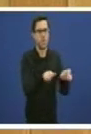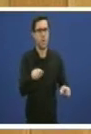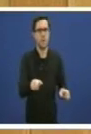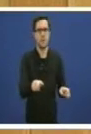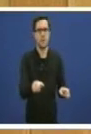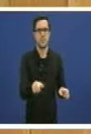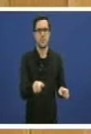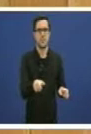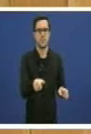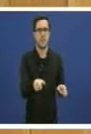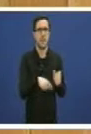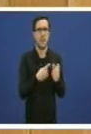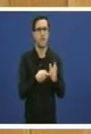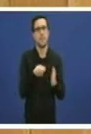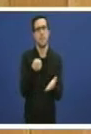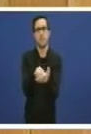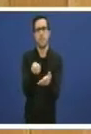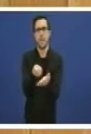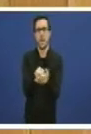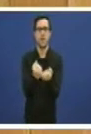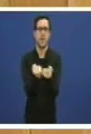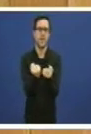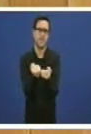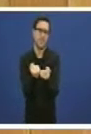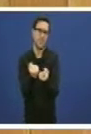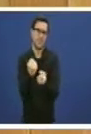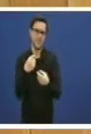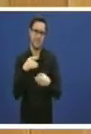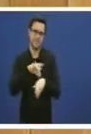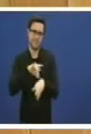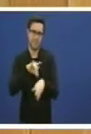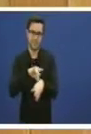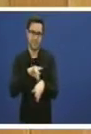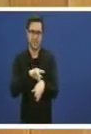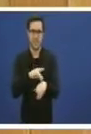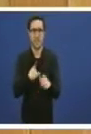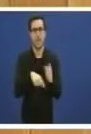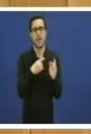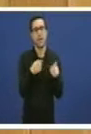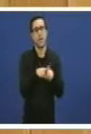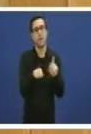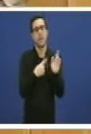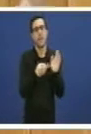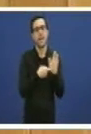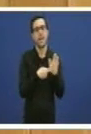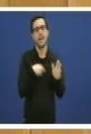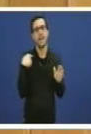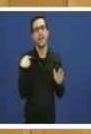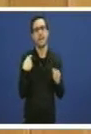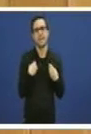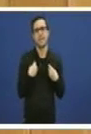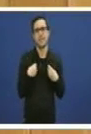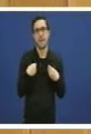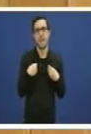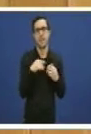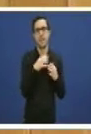legalmente obrigados ao pago da dita existencia de acordo a establecido na lei xeral de sanidade no texto refundido a lei xeral